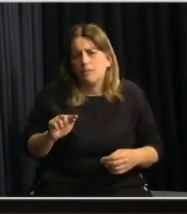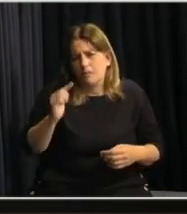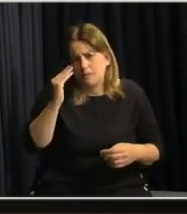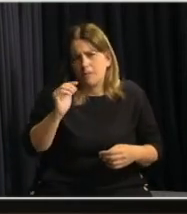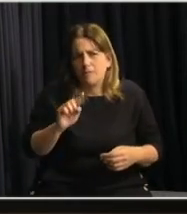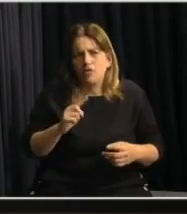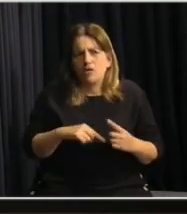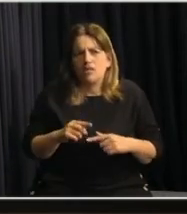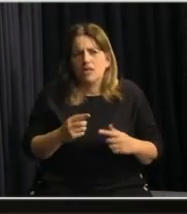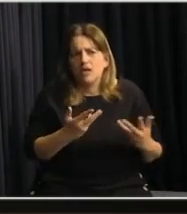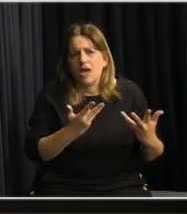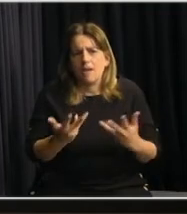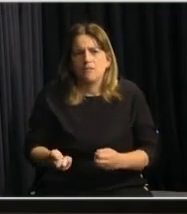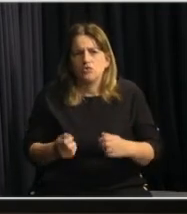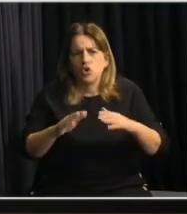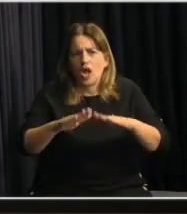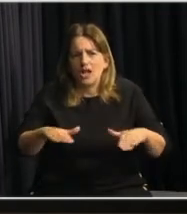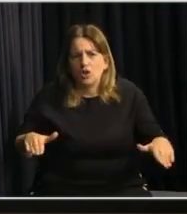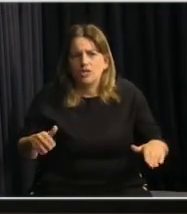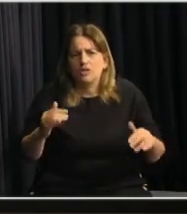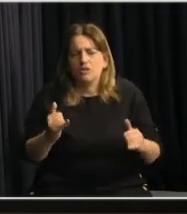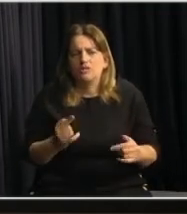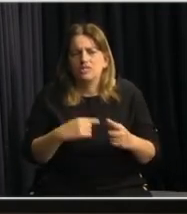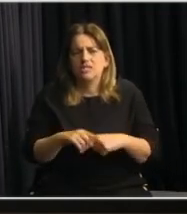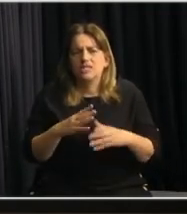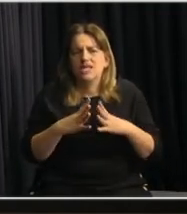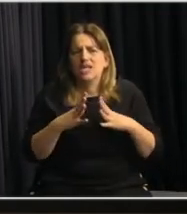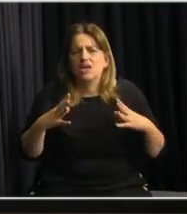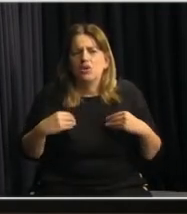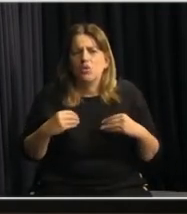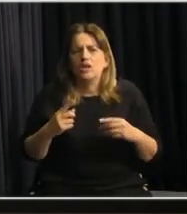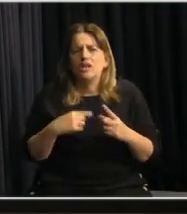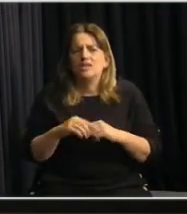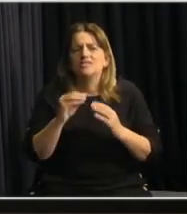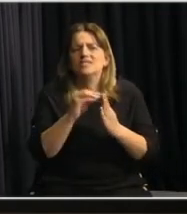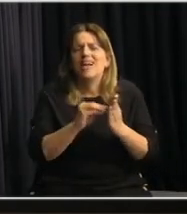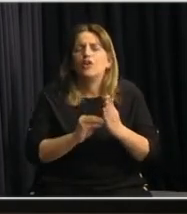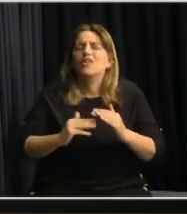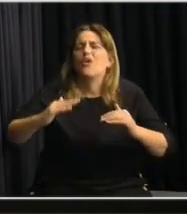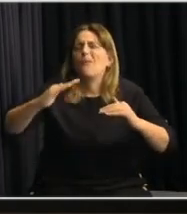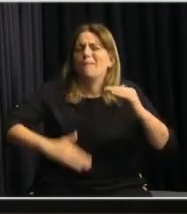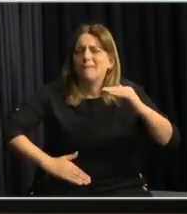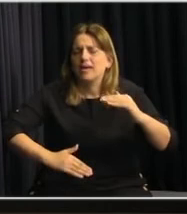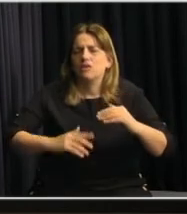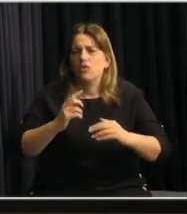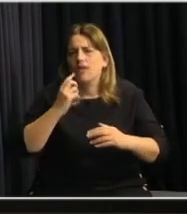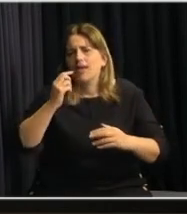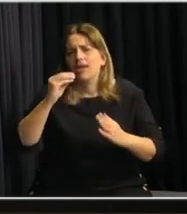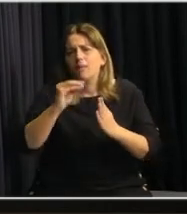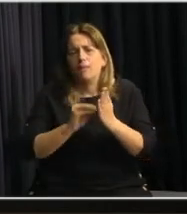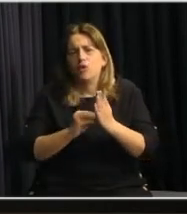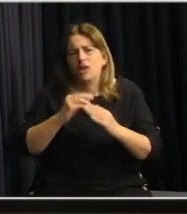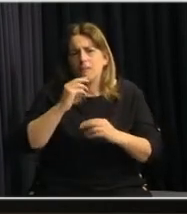de la contención que se le da a los niños a nivel escolar. Se inscribieron menos dentro de lo que es el programa Verano Educativo